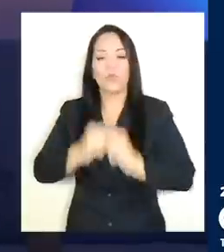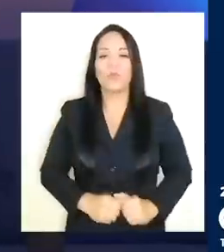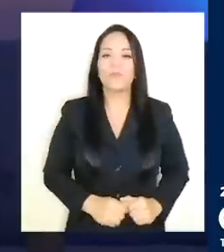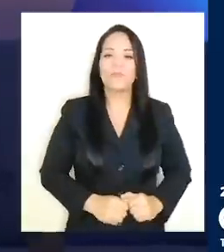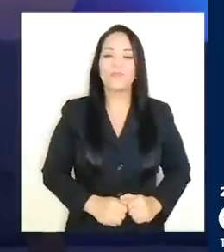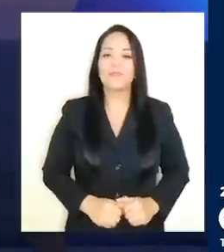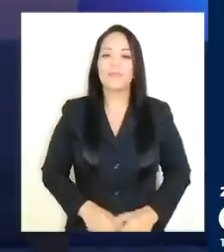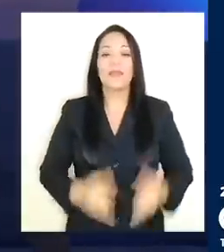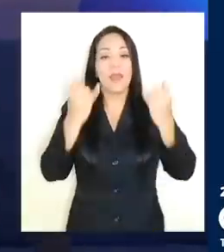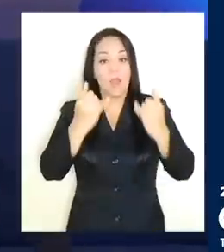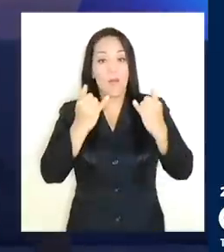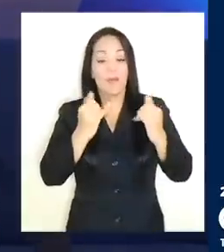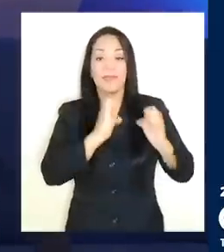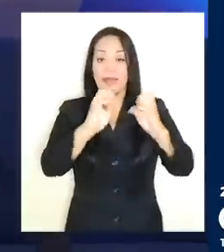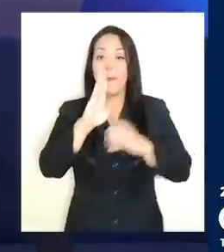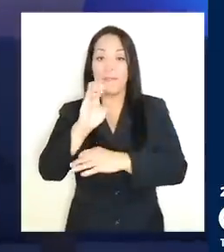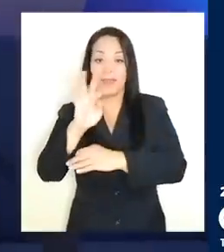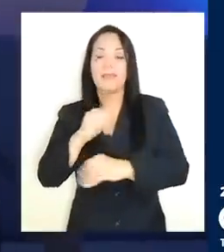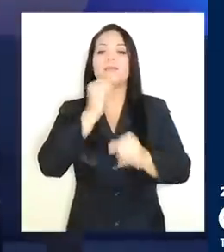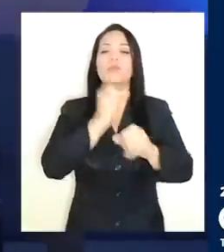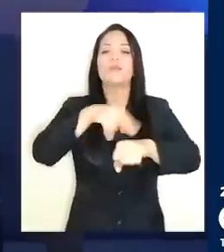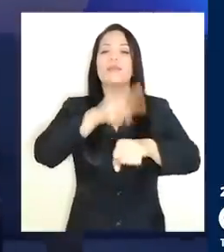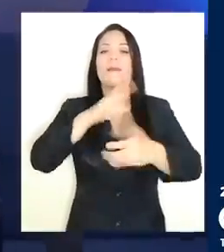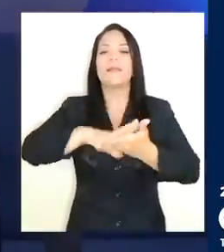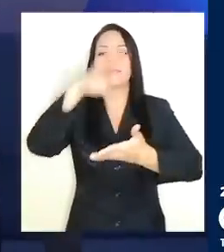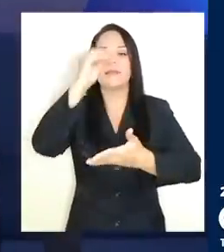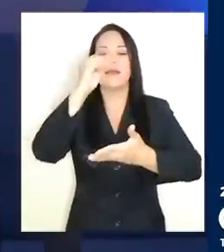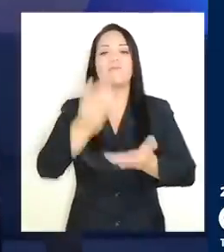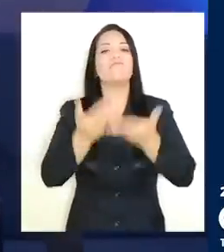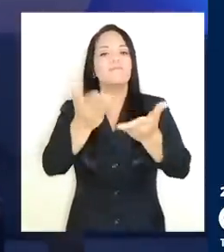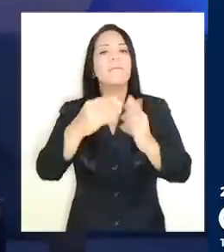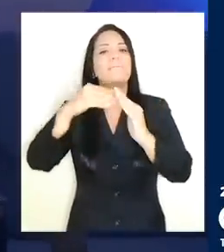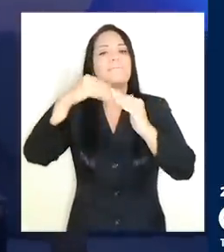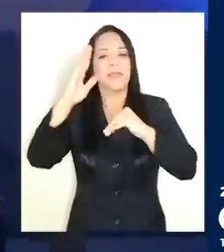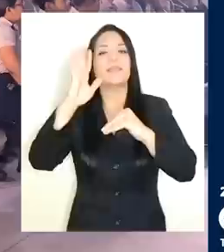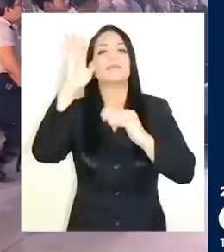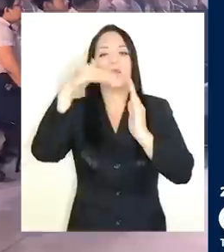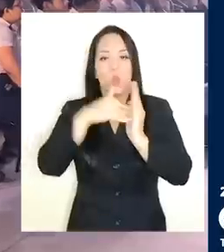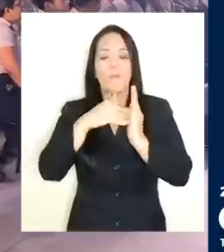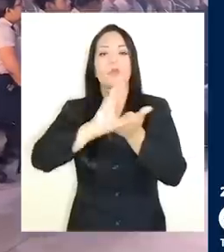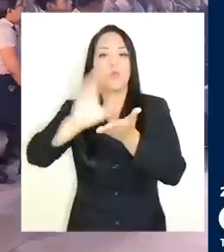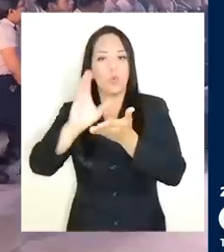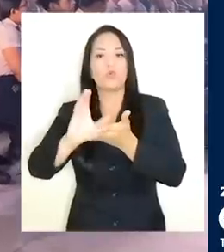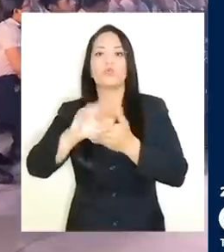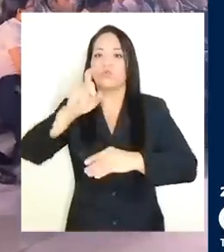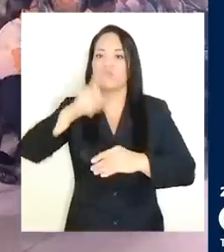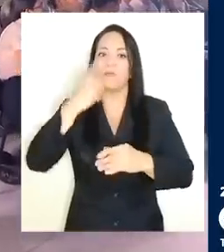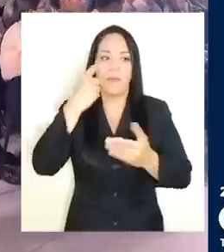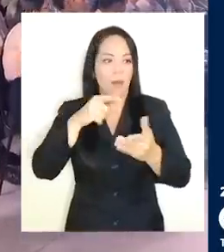En el marco del lanzamiento de la Estrategia BRETE, el Instituto Nacional de Aprendizaje puso a disposición más de 5.000 tipos en áreas de alta demanda.